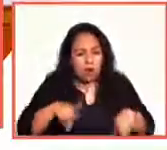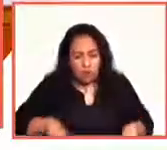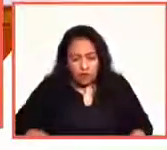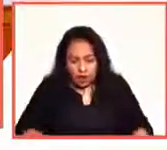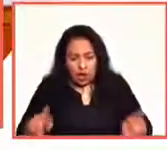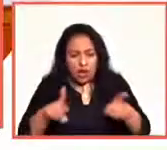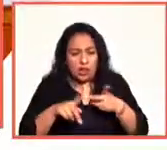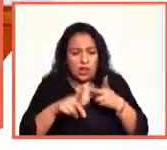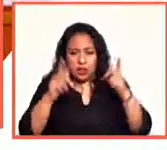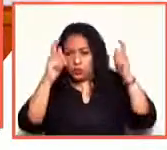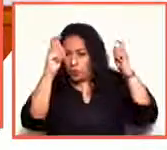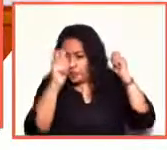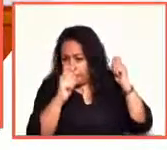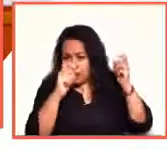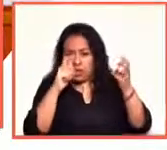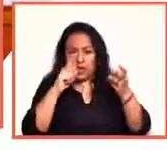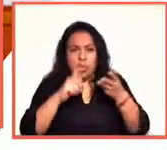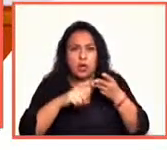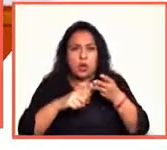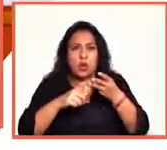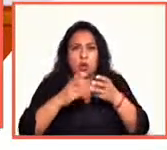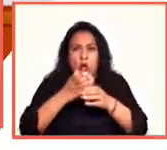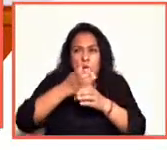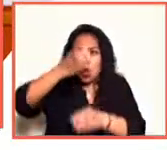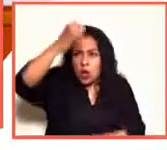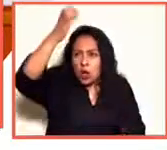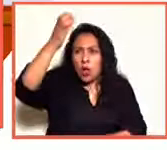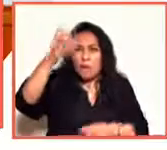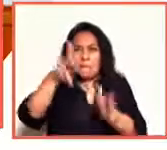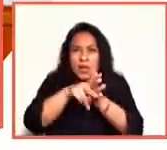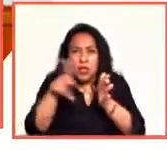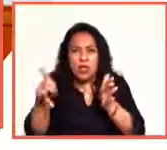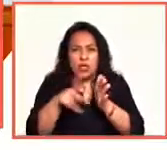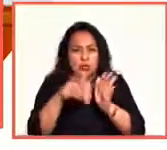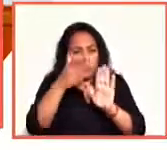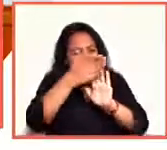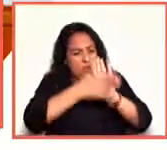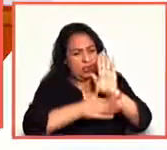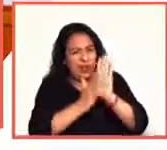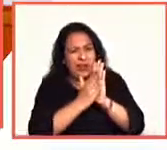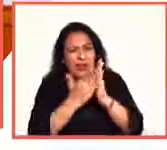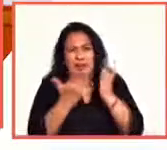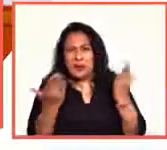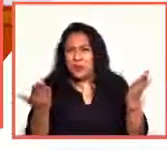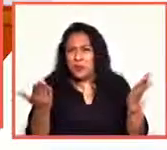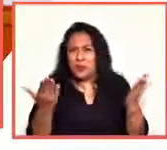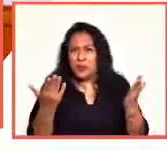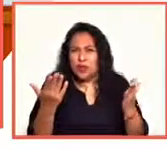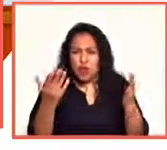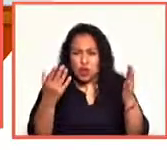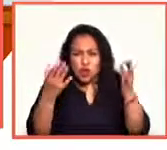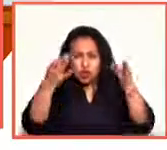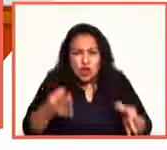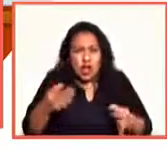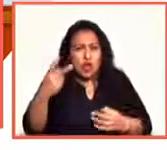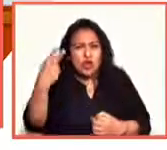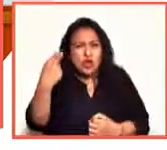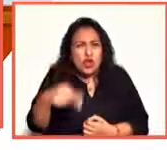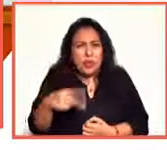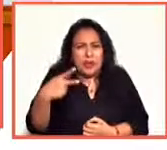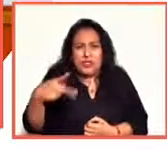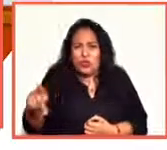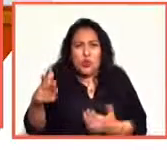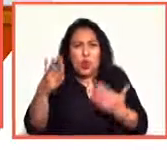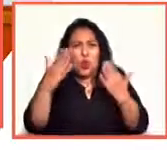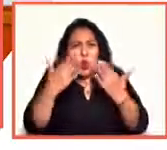ala del sombrero, La columna periodística, La portada del libro, no tienen un nombre propio. El ala del sombrero,